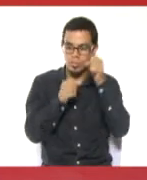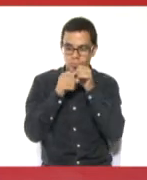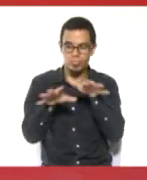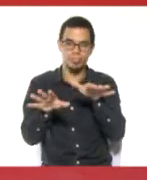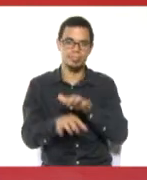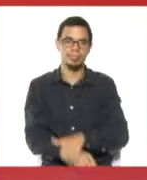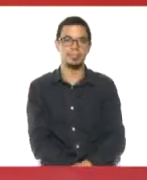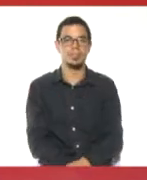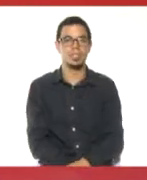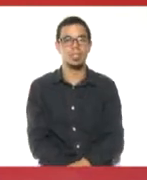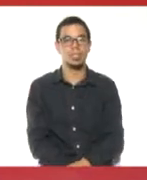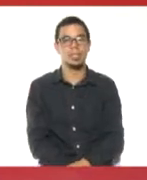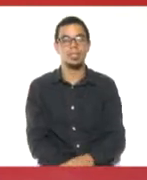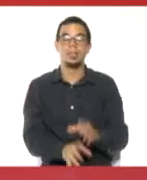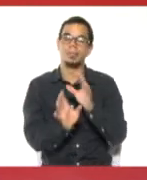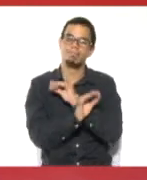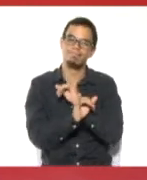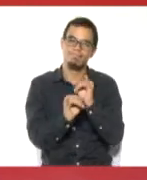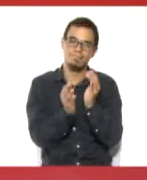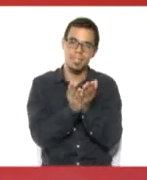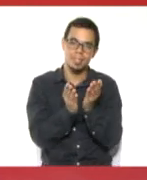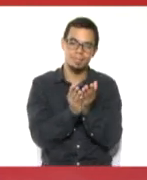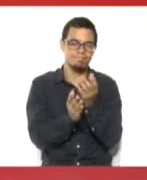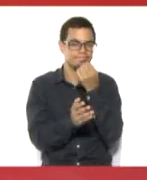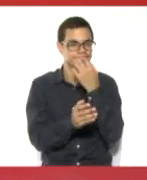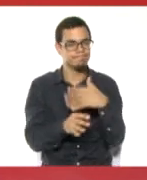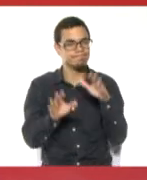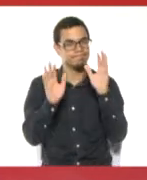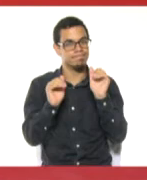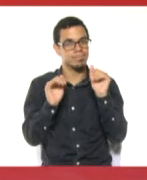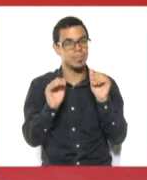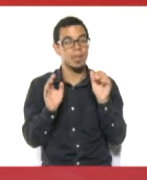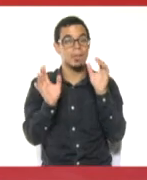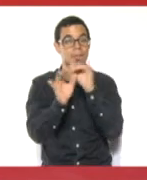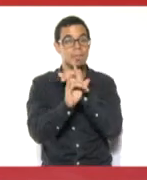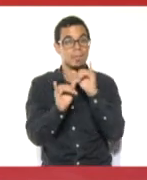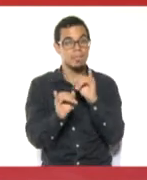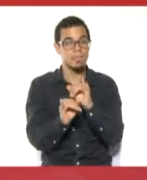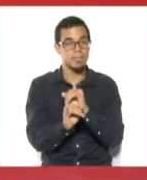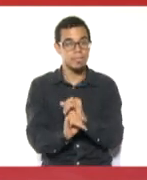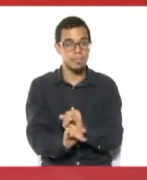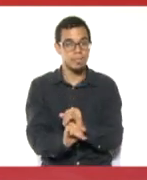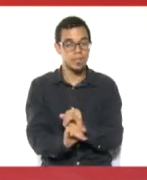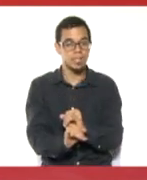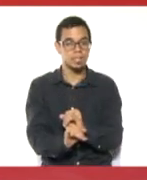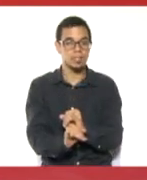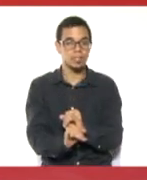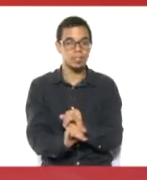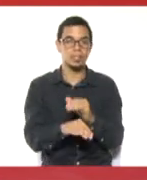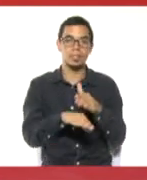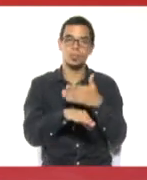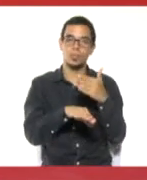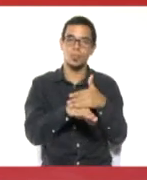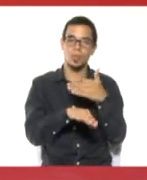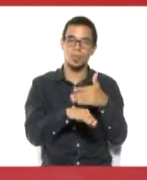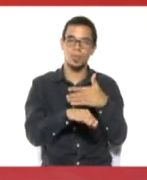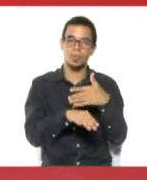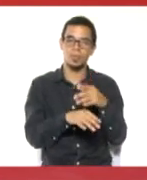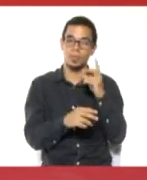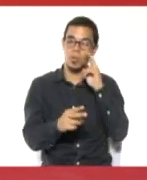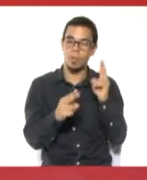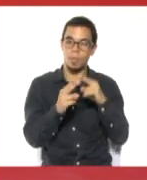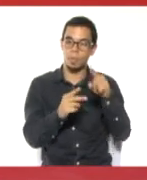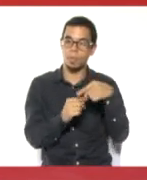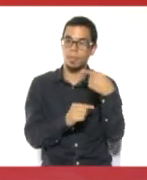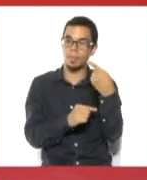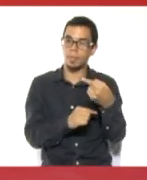sido todo por hoy. No me queda más que despedirme y desearles a todos que sigan teniendo un hermoso y bendecido jueves. Nos vemos mañana